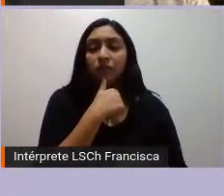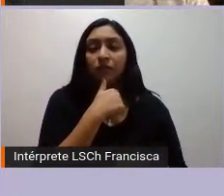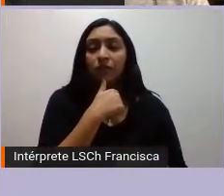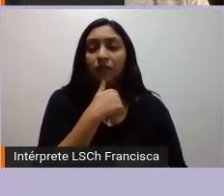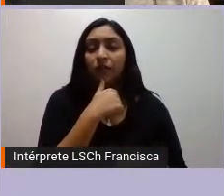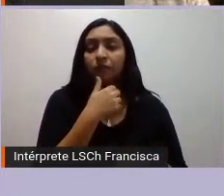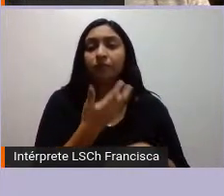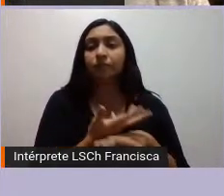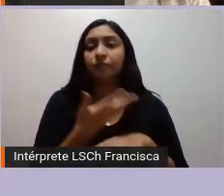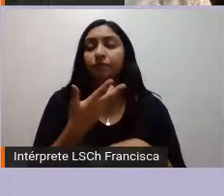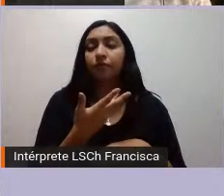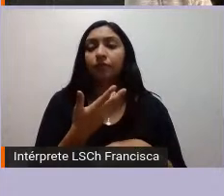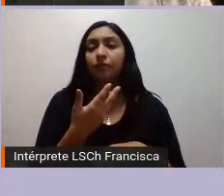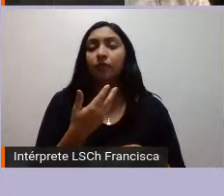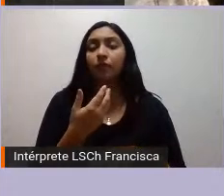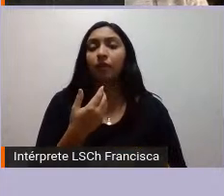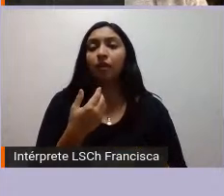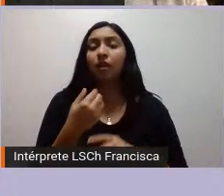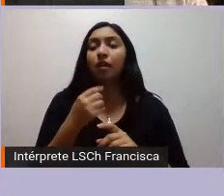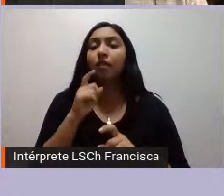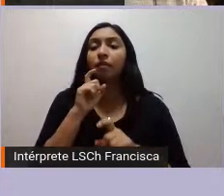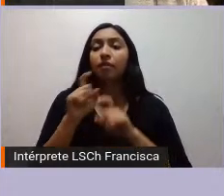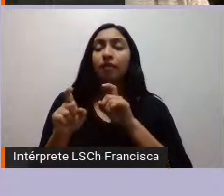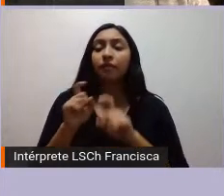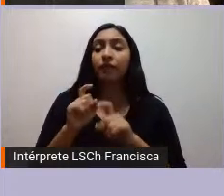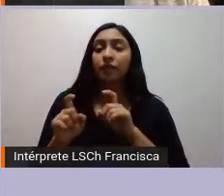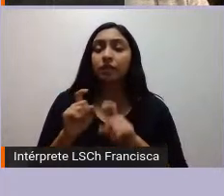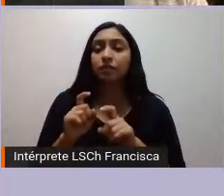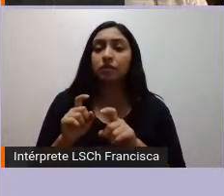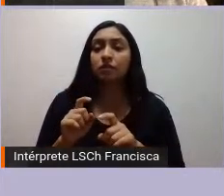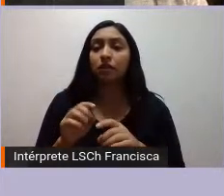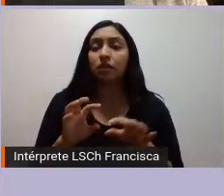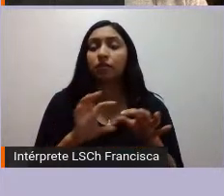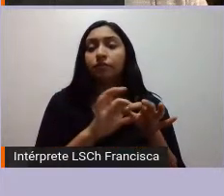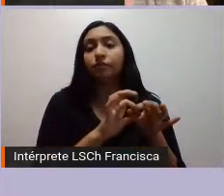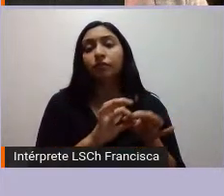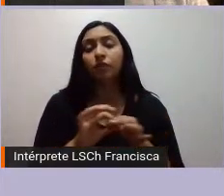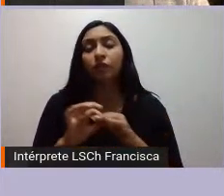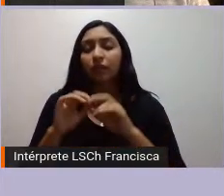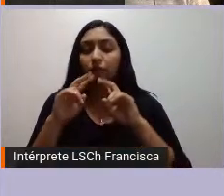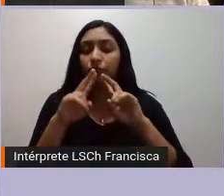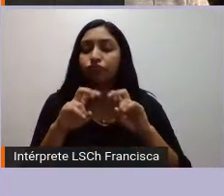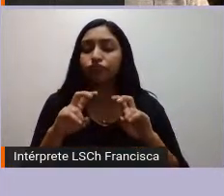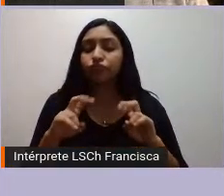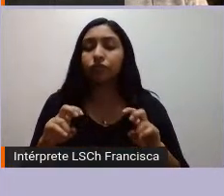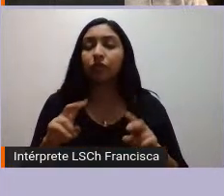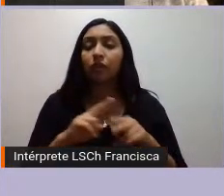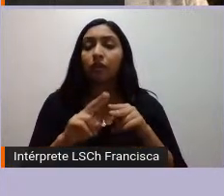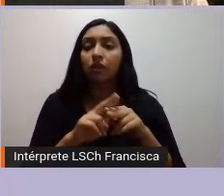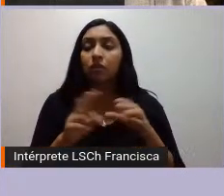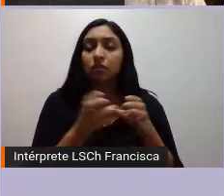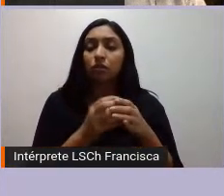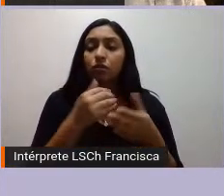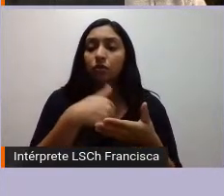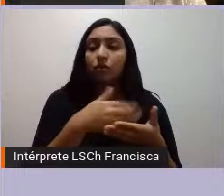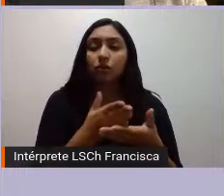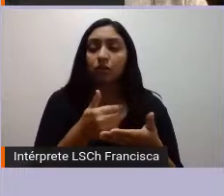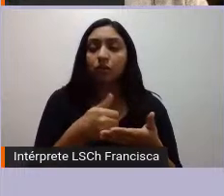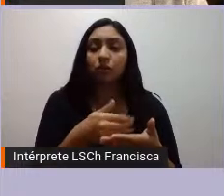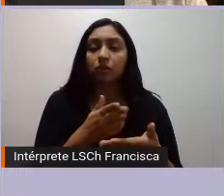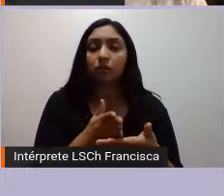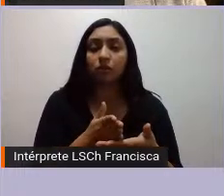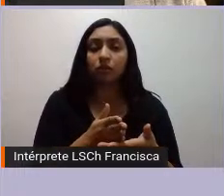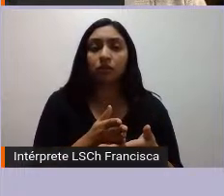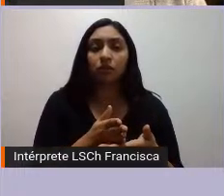que es una que es una de las consecuencias y un diagnóstico que hace esta organización según uno puede ver en sus textos que han escrito a partir